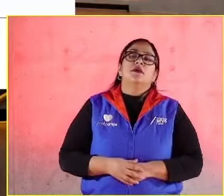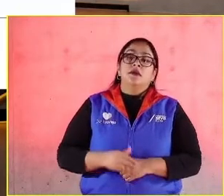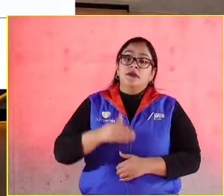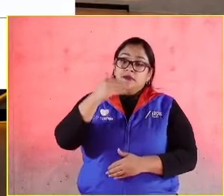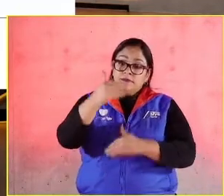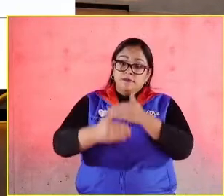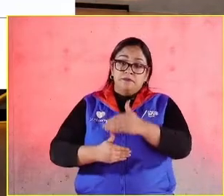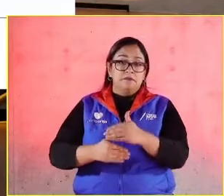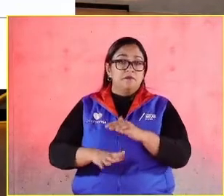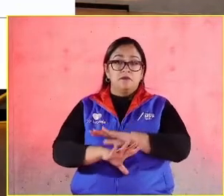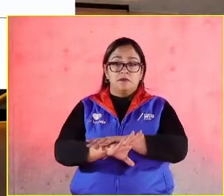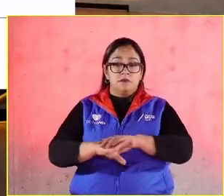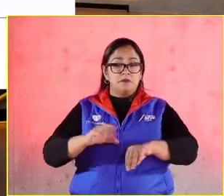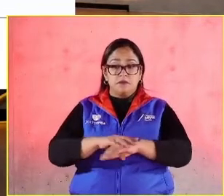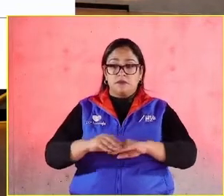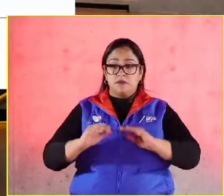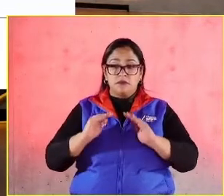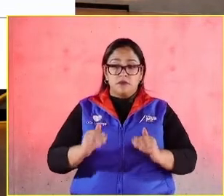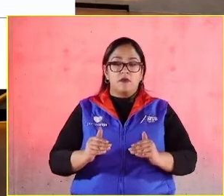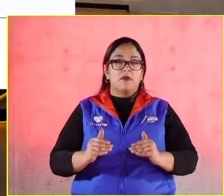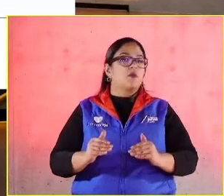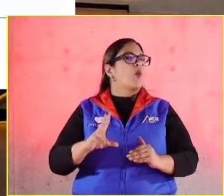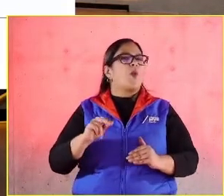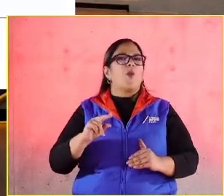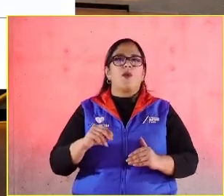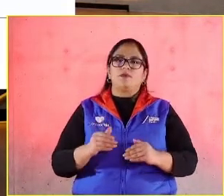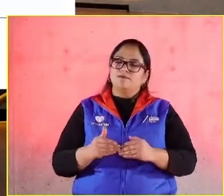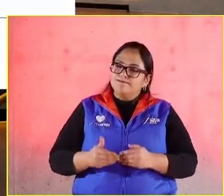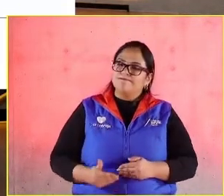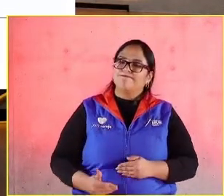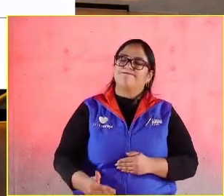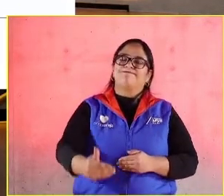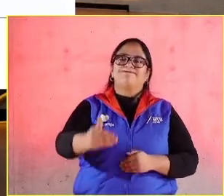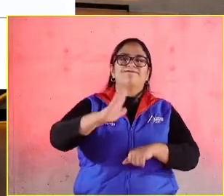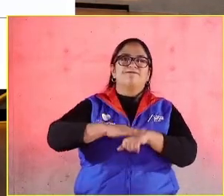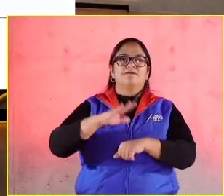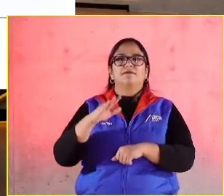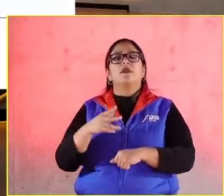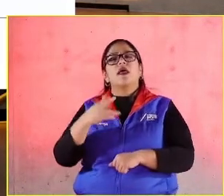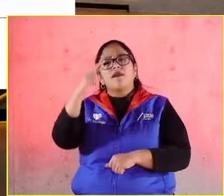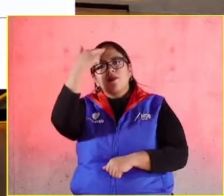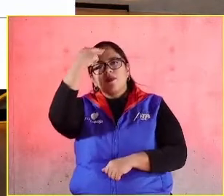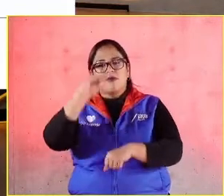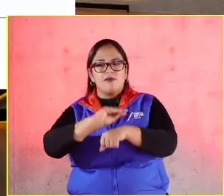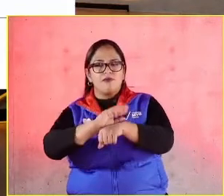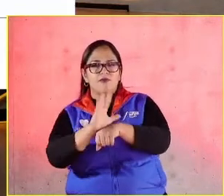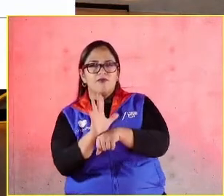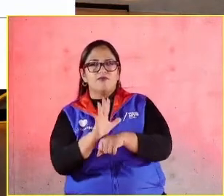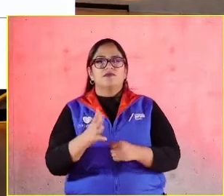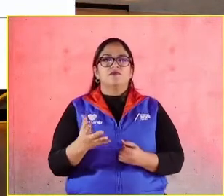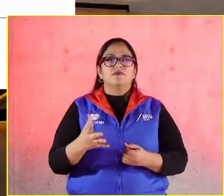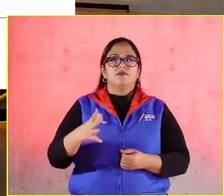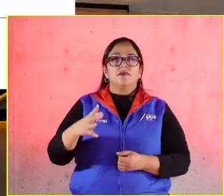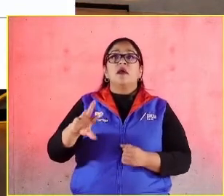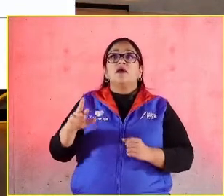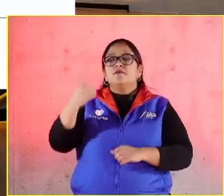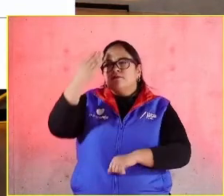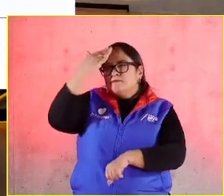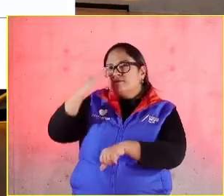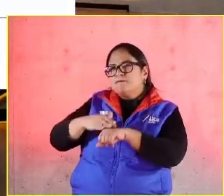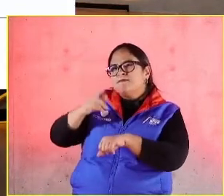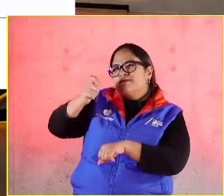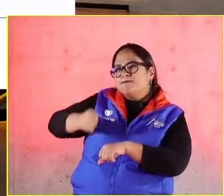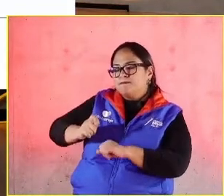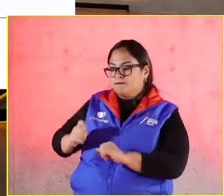termina. Hay que seguirlo recorriendo. La pandemia nos ha reforzado el entendimiento de que la empresa y la